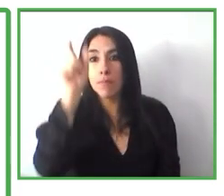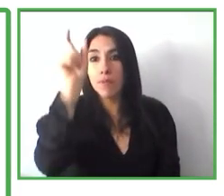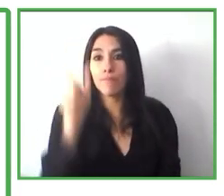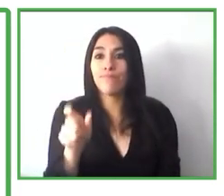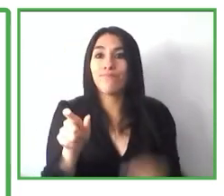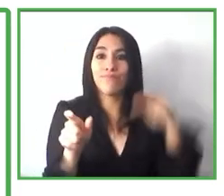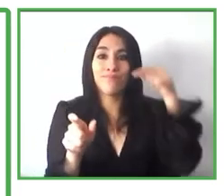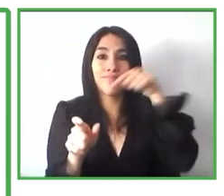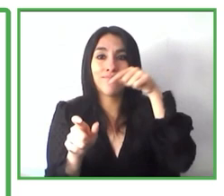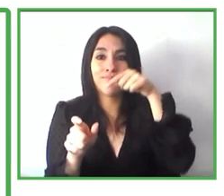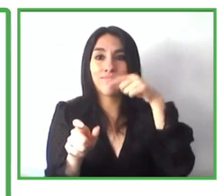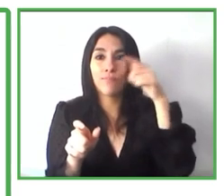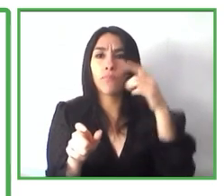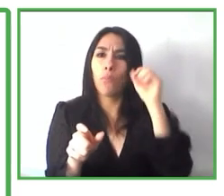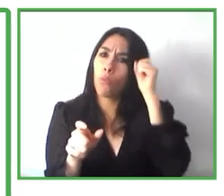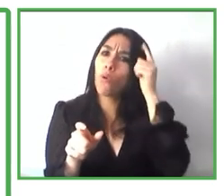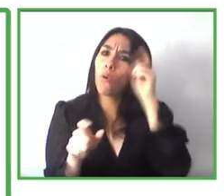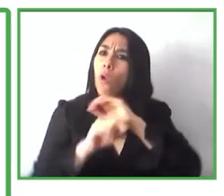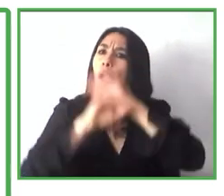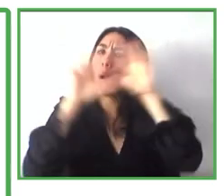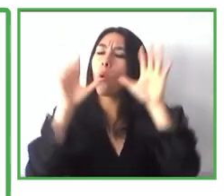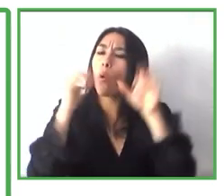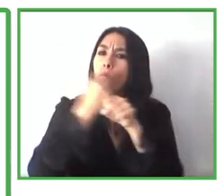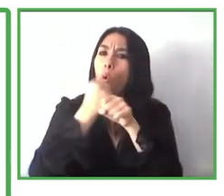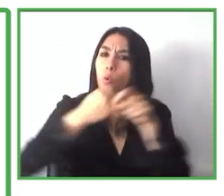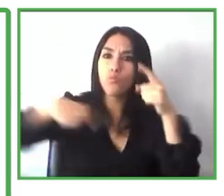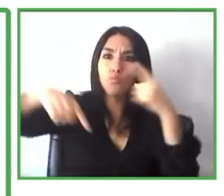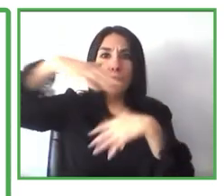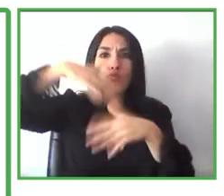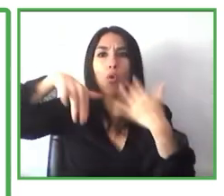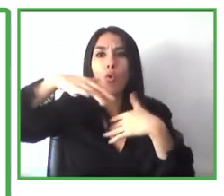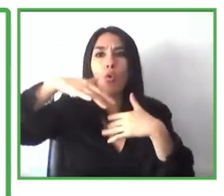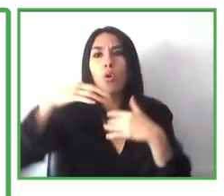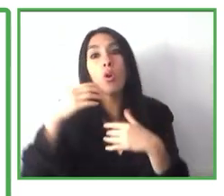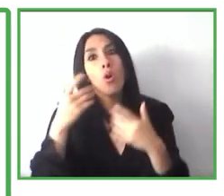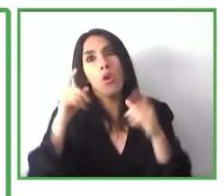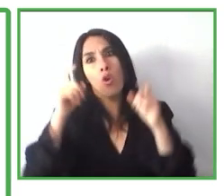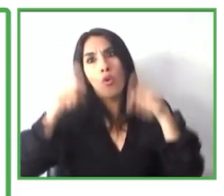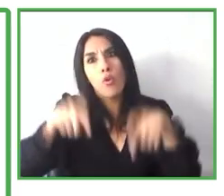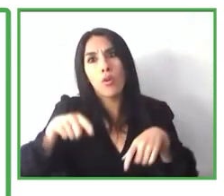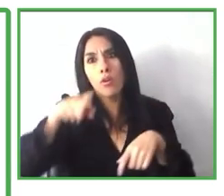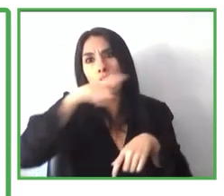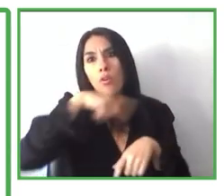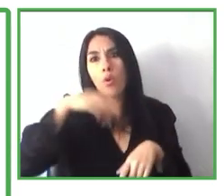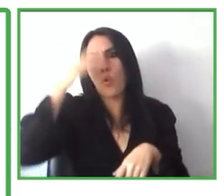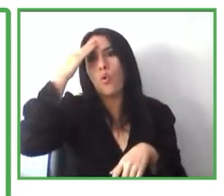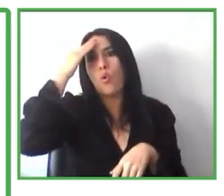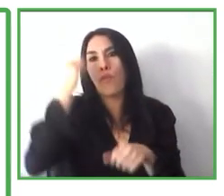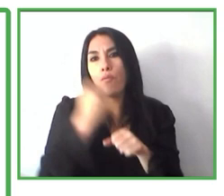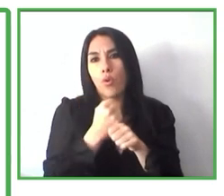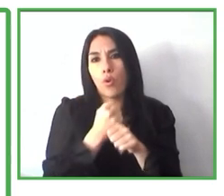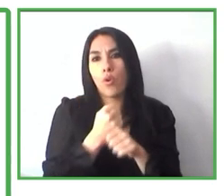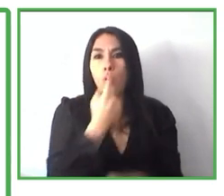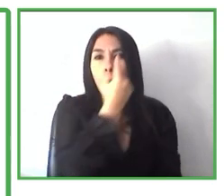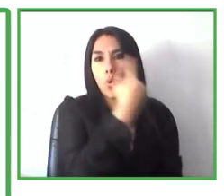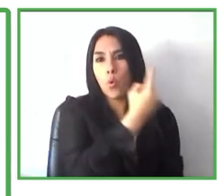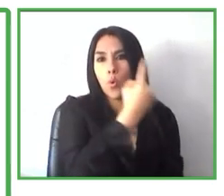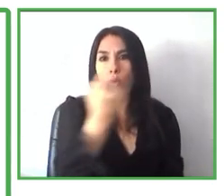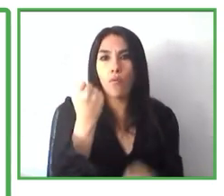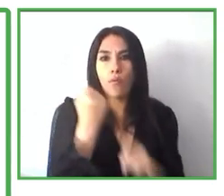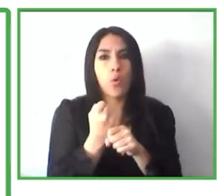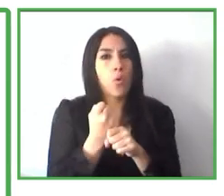Obviamente nosotros no somos expertos de cada trabajo, por eso es más apoyar a aprender